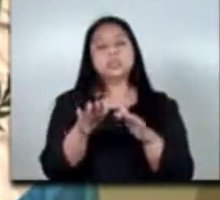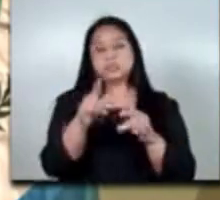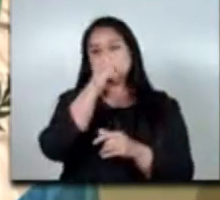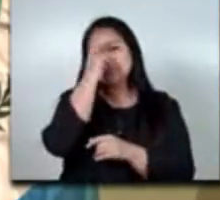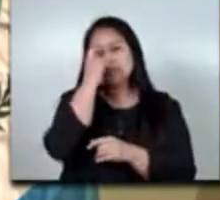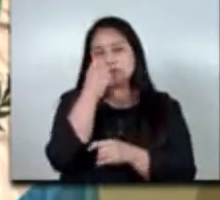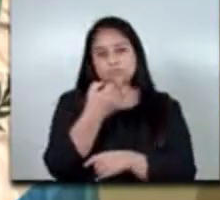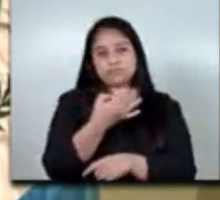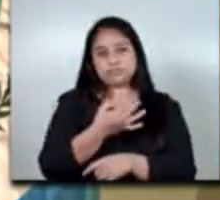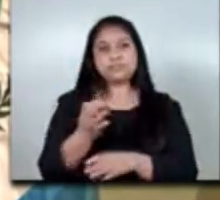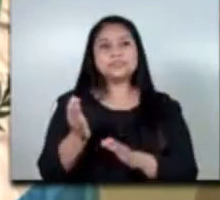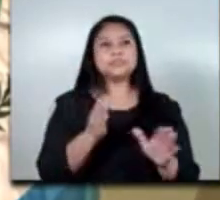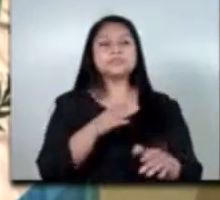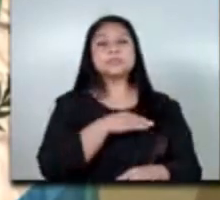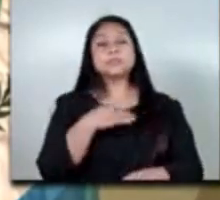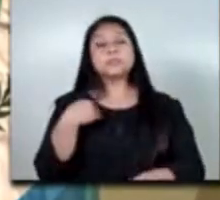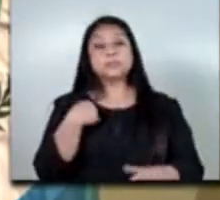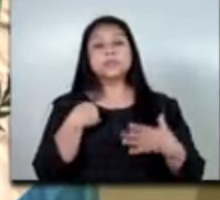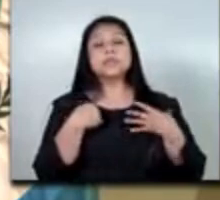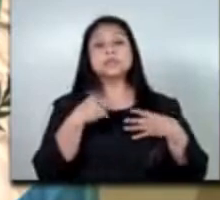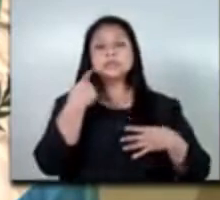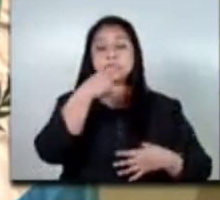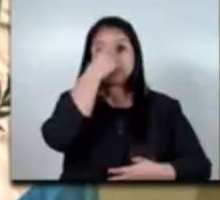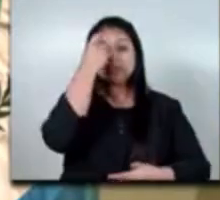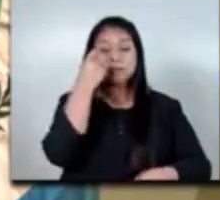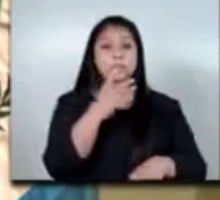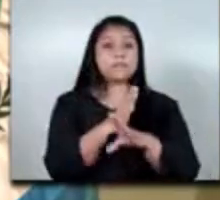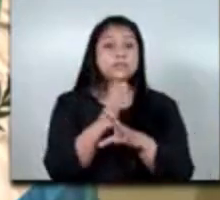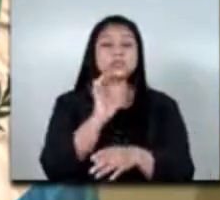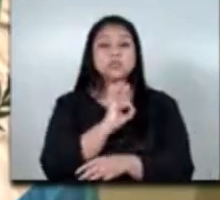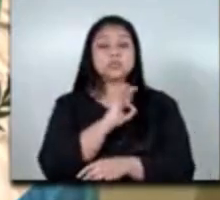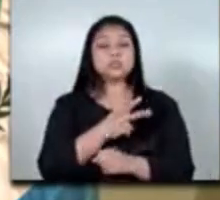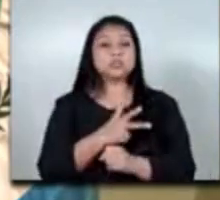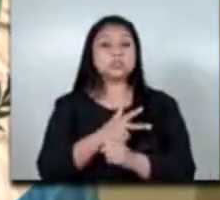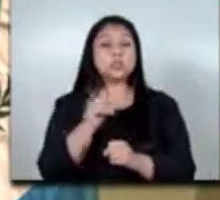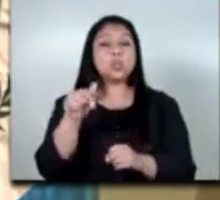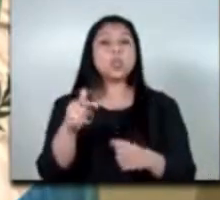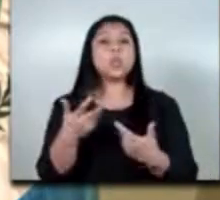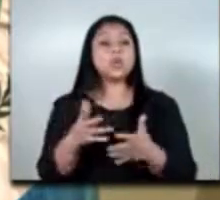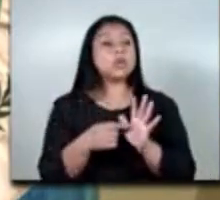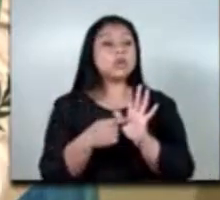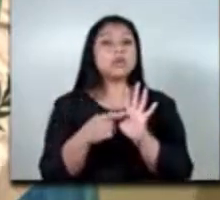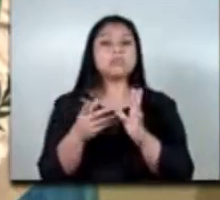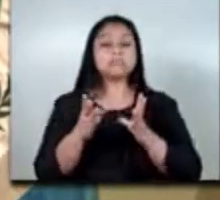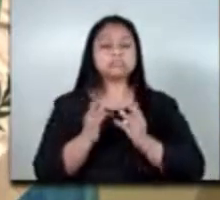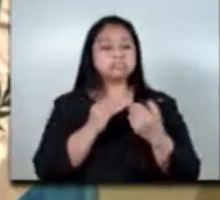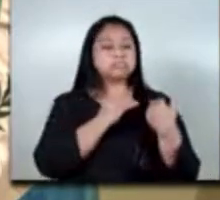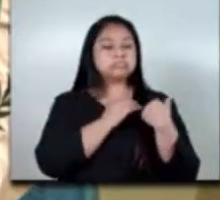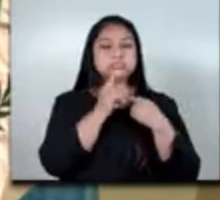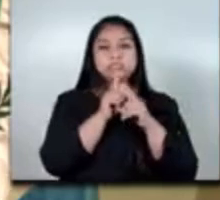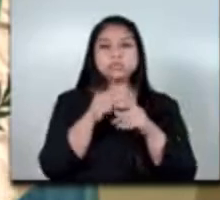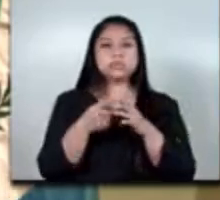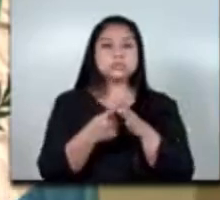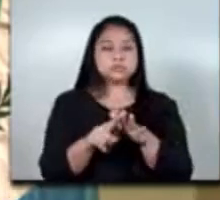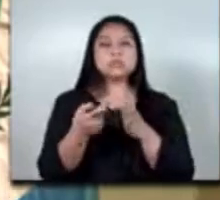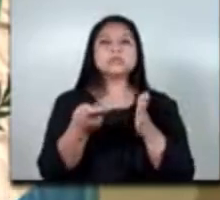el ministerio de trabajo y previsión social de guatemala hoy da muestra de su compromiso con la iniciativa de